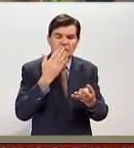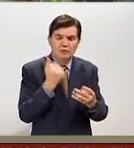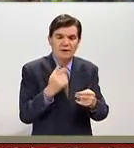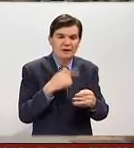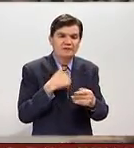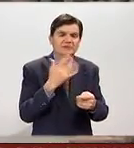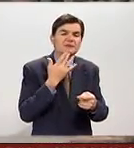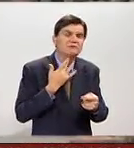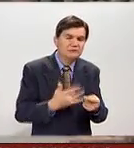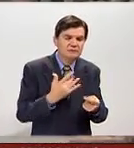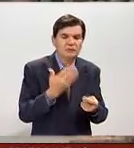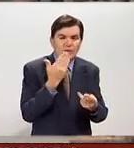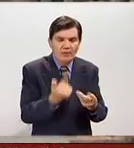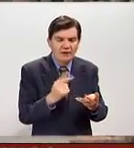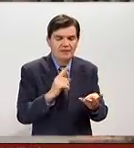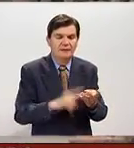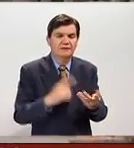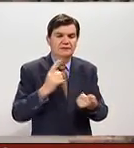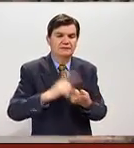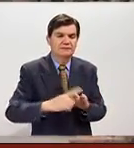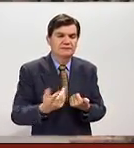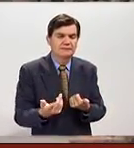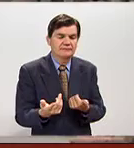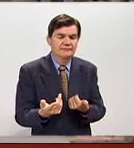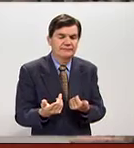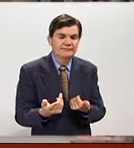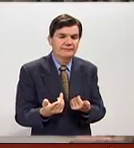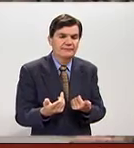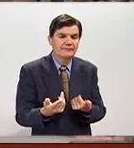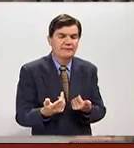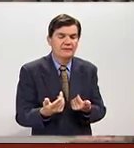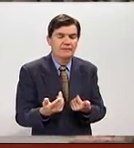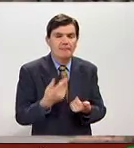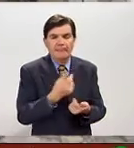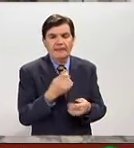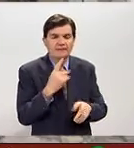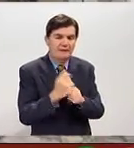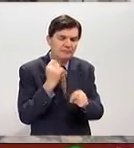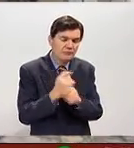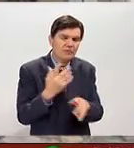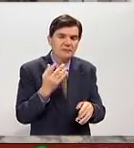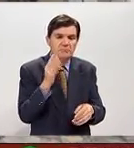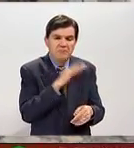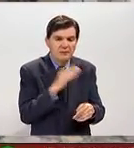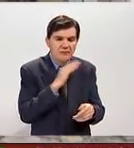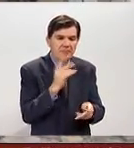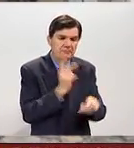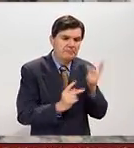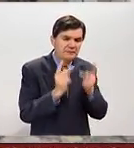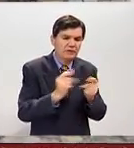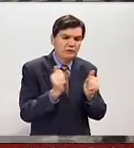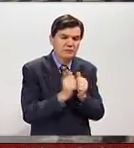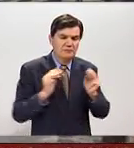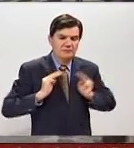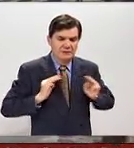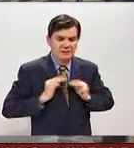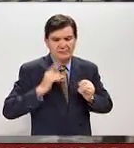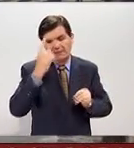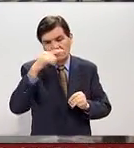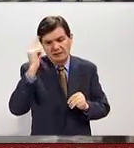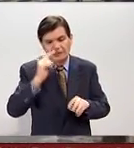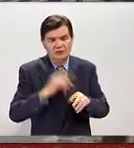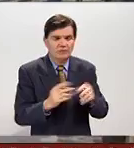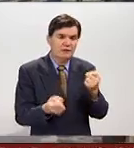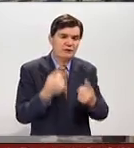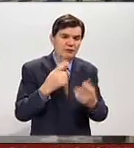había combustible, el transporte era prestado por el ejército, por la marina,